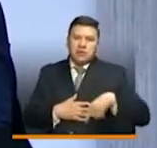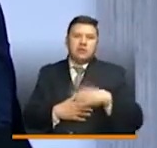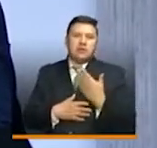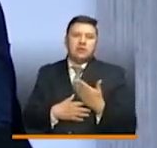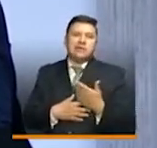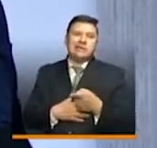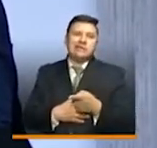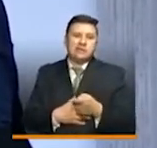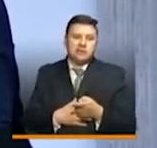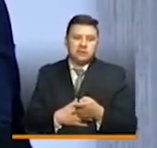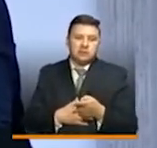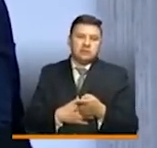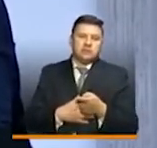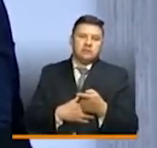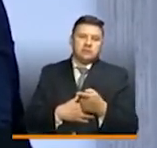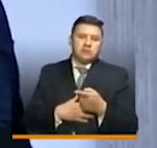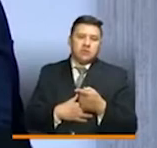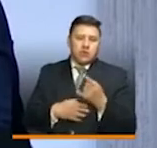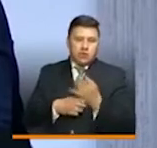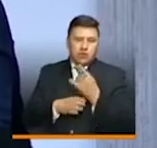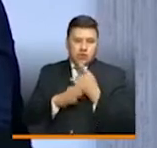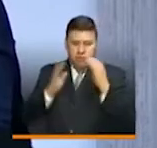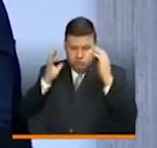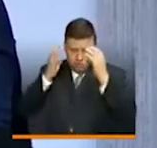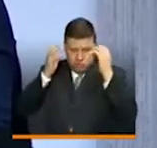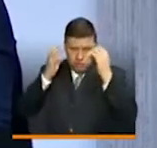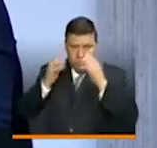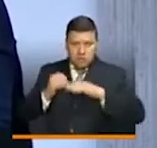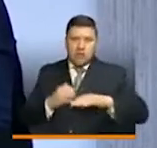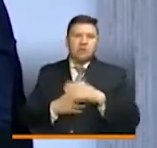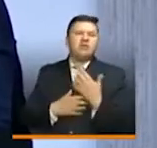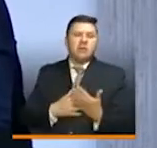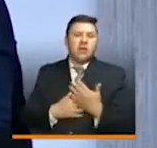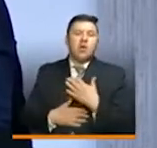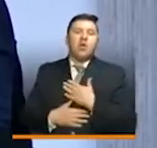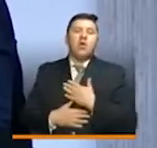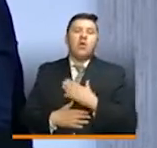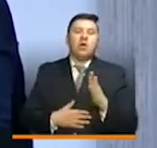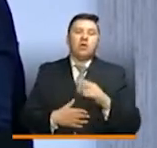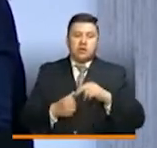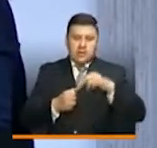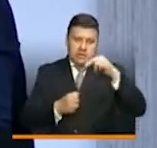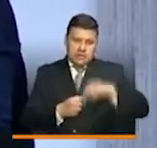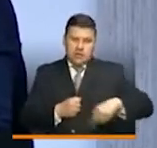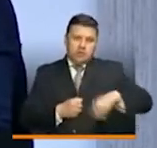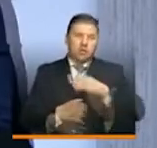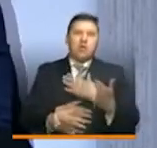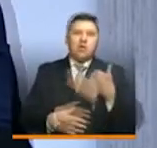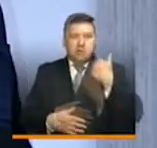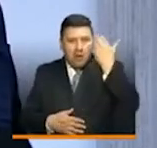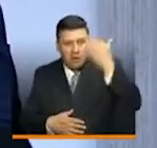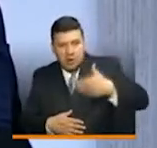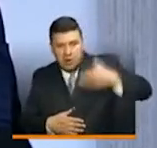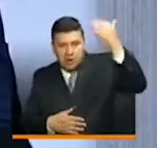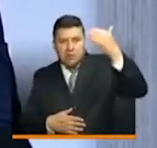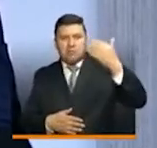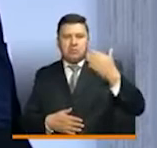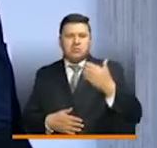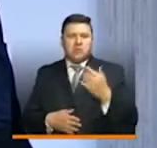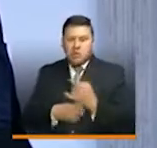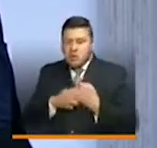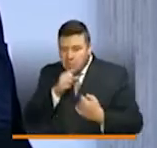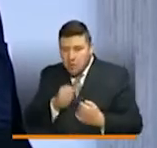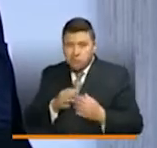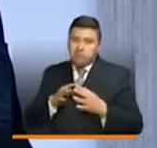también es la utilización por parte de cualquier ciudadano en cualquier lugar. Y aquí entonces